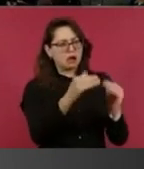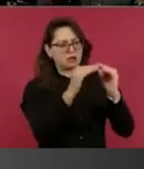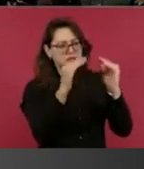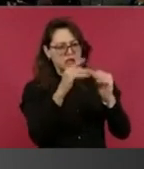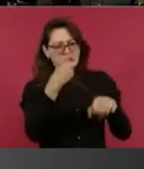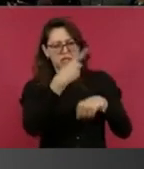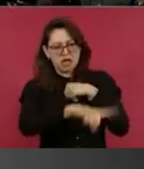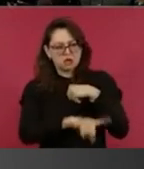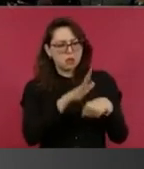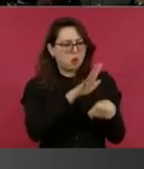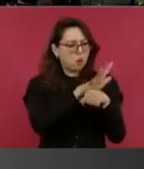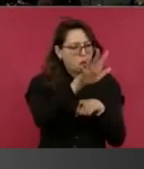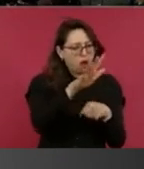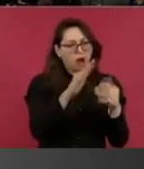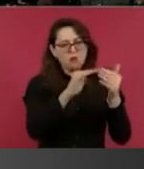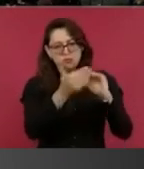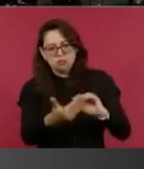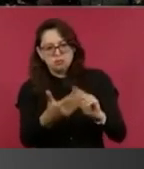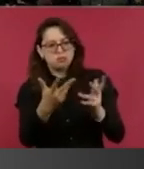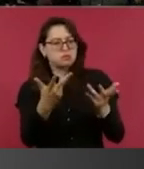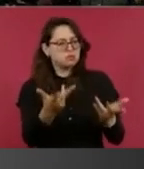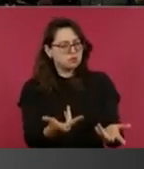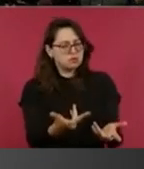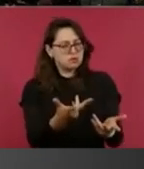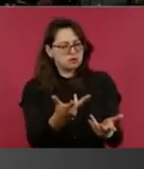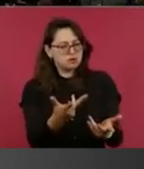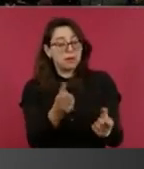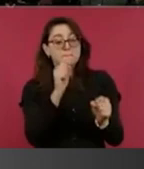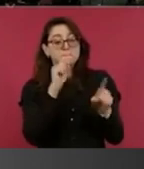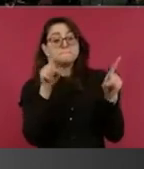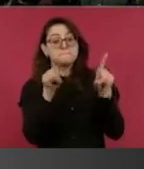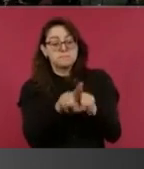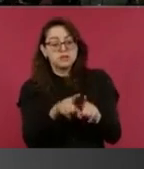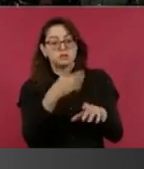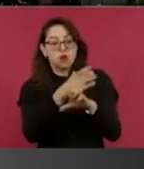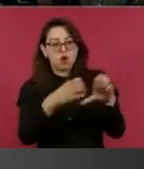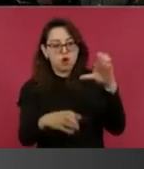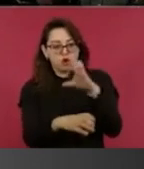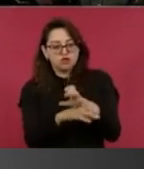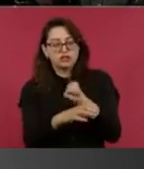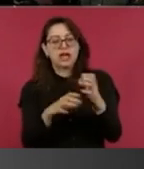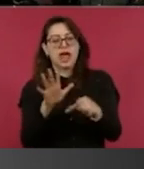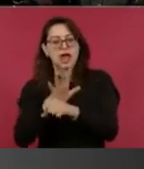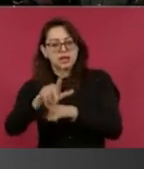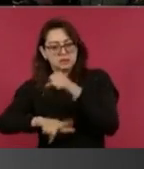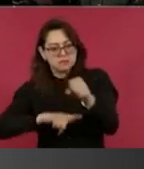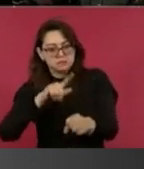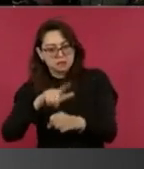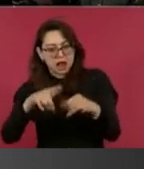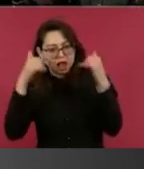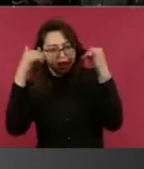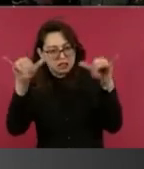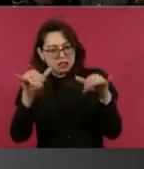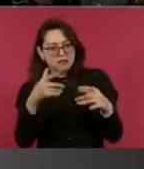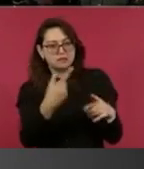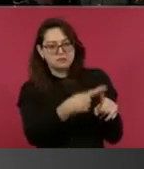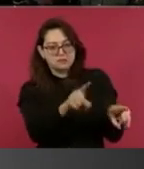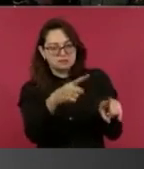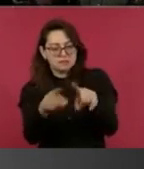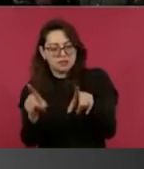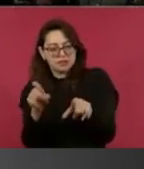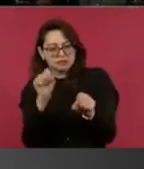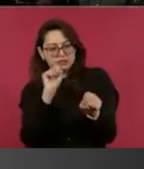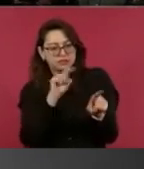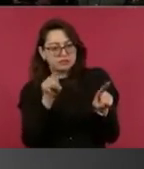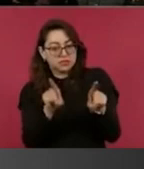servicios, la pérdida de enseres, el cultivo y ganado, en su caso, en las zonas rurales. Asimismo, también registramos